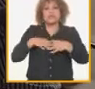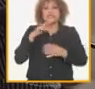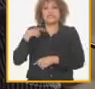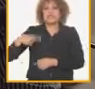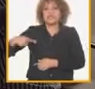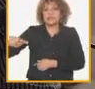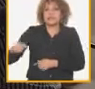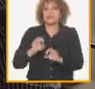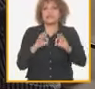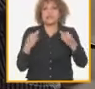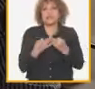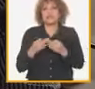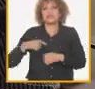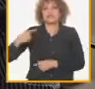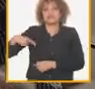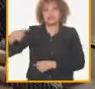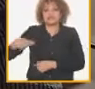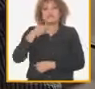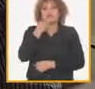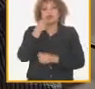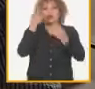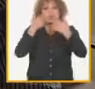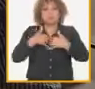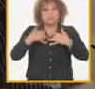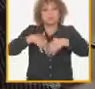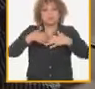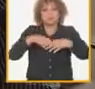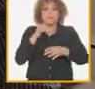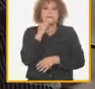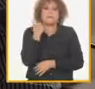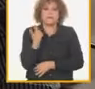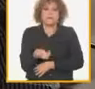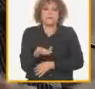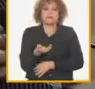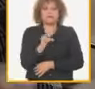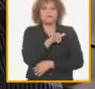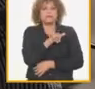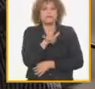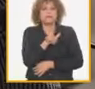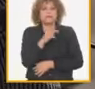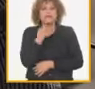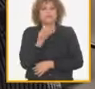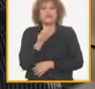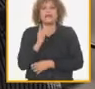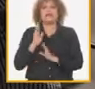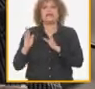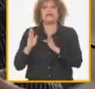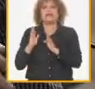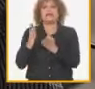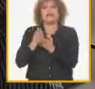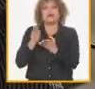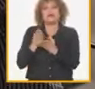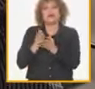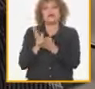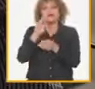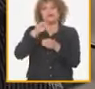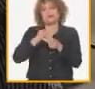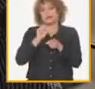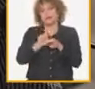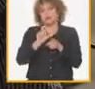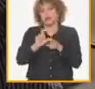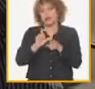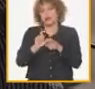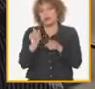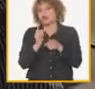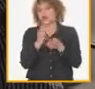para producir alimentos que es lo que necesita el país por eso yo creo que hay que dar una mirada también al tema de las escuelas en el campo la escuela no como